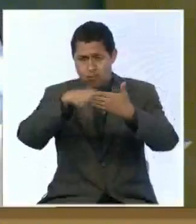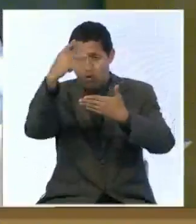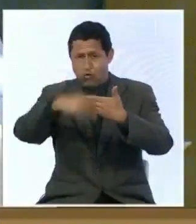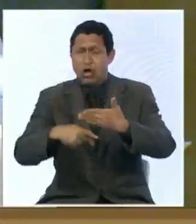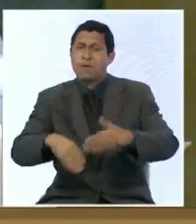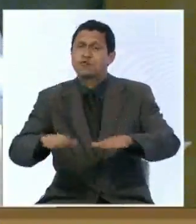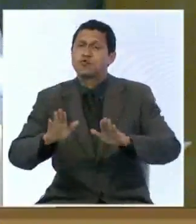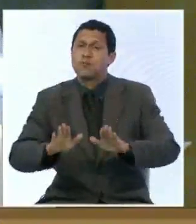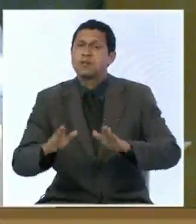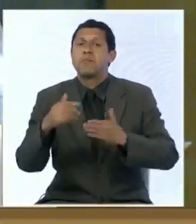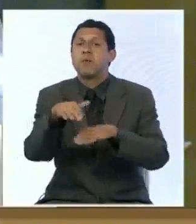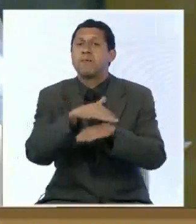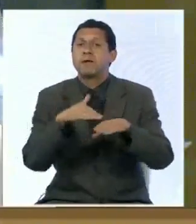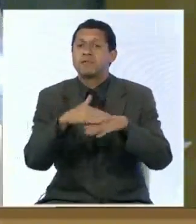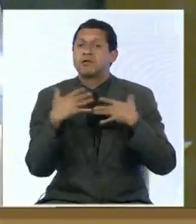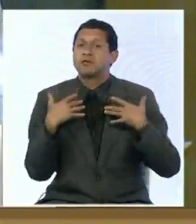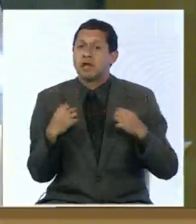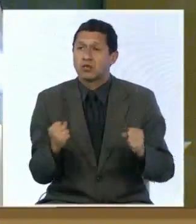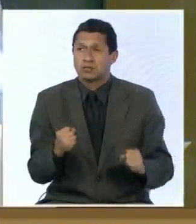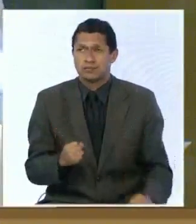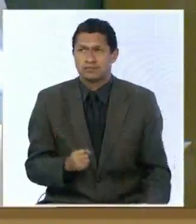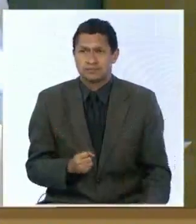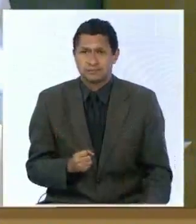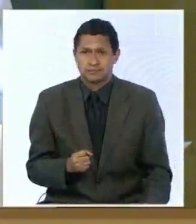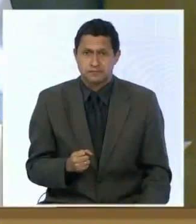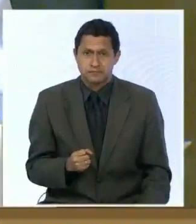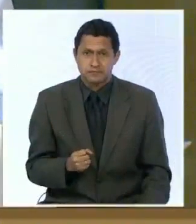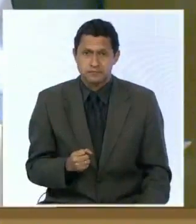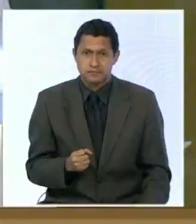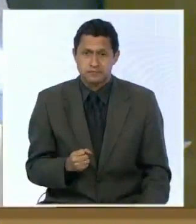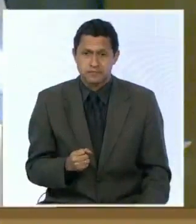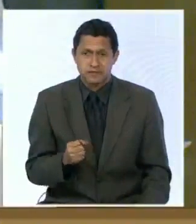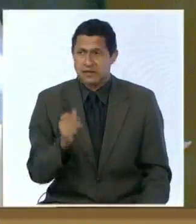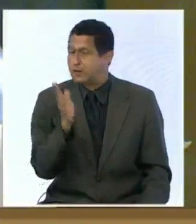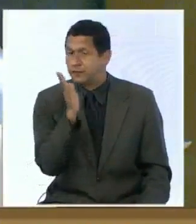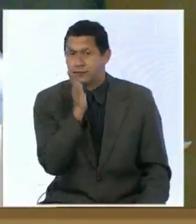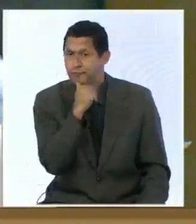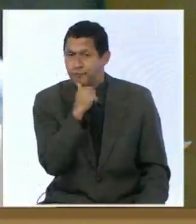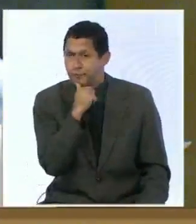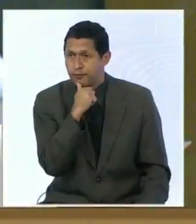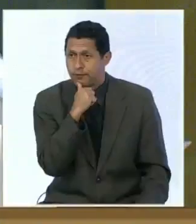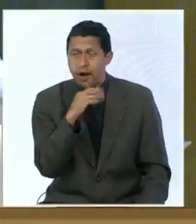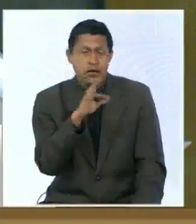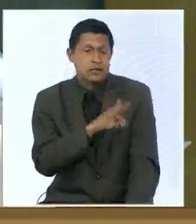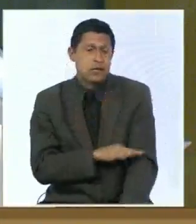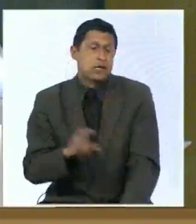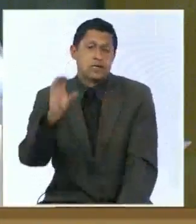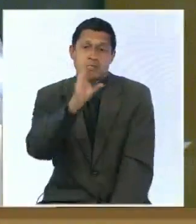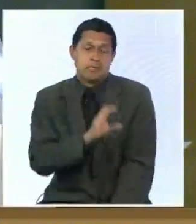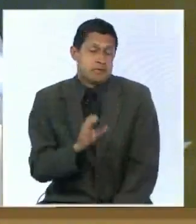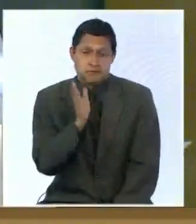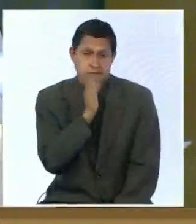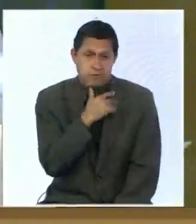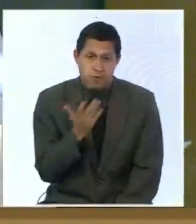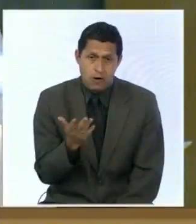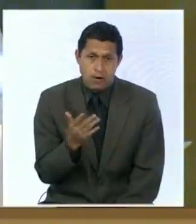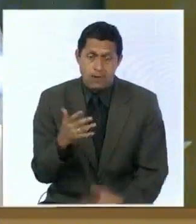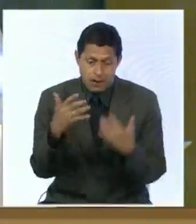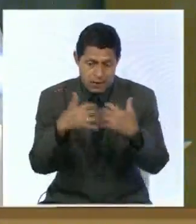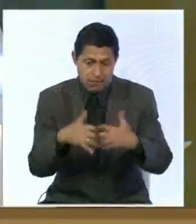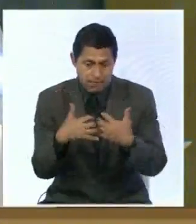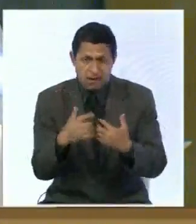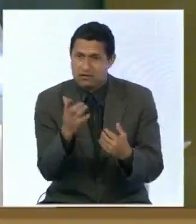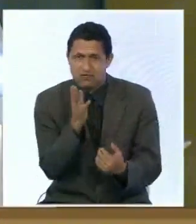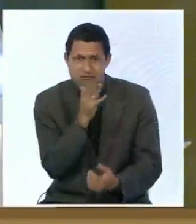sido suspendidos por el Ministerio de Salud que si lo baja que no hay suficientes unidades de diálisis porque no hay las máquinas